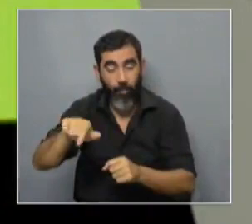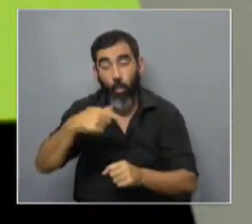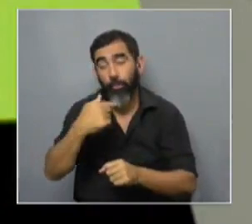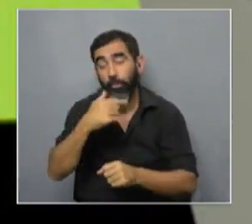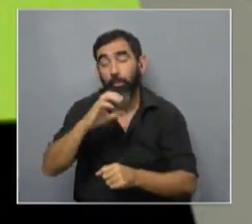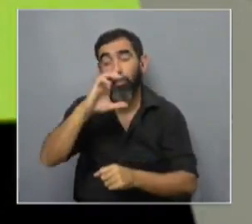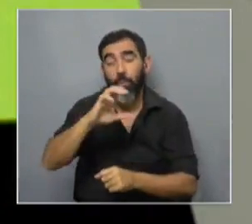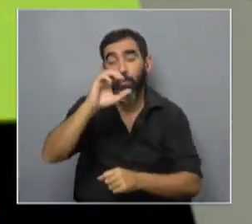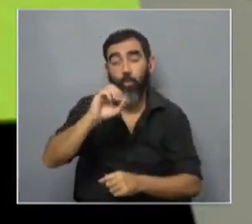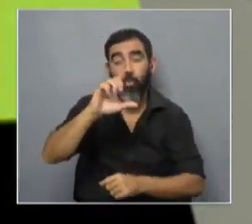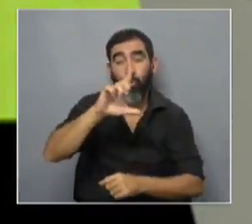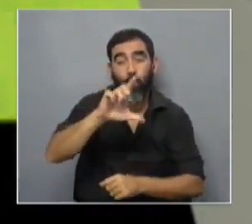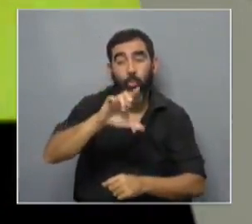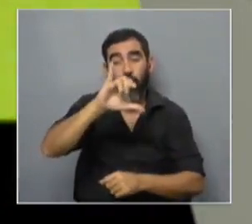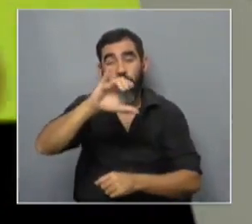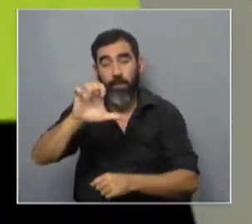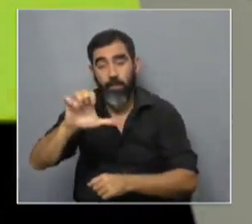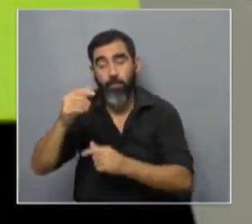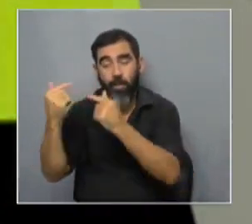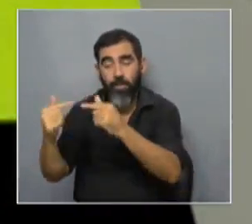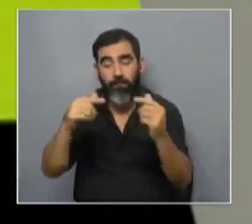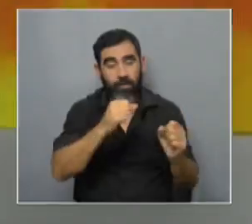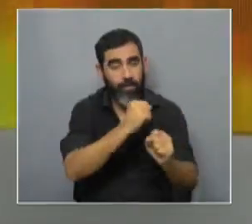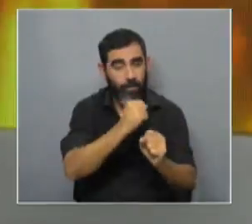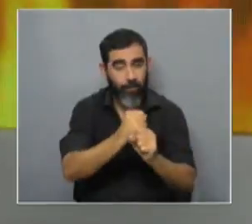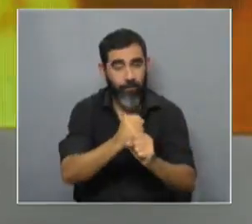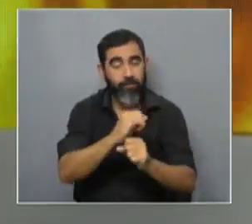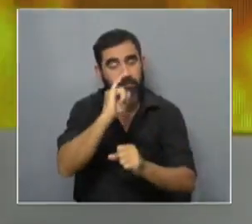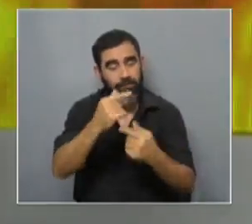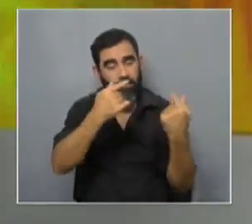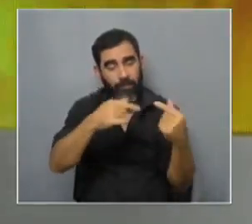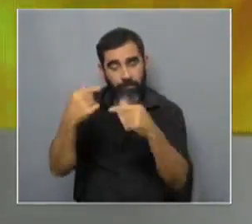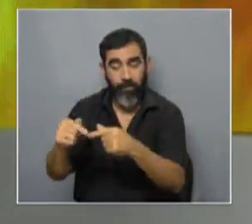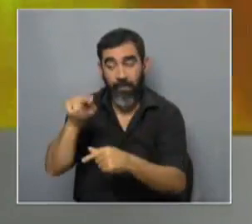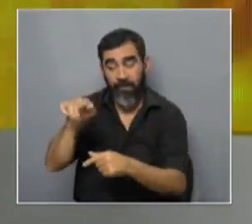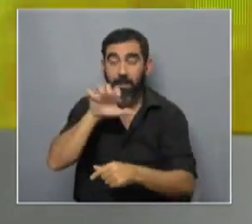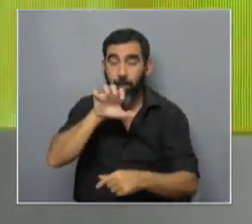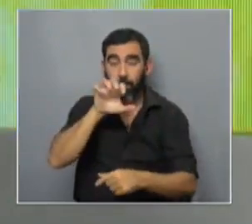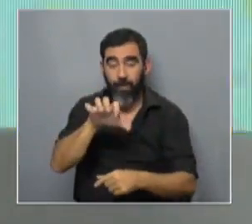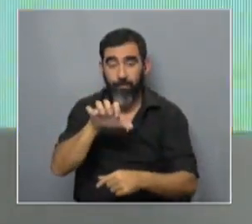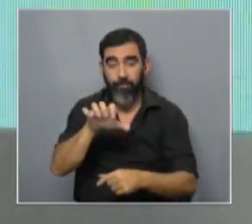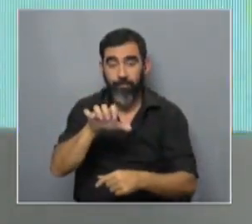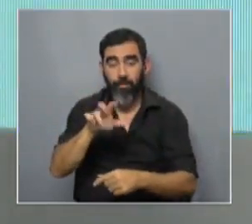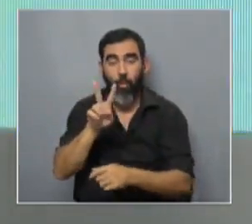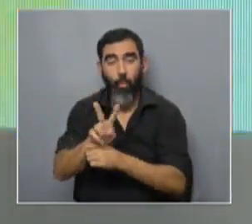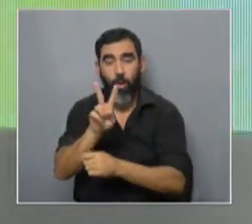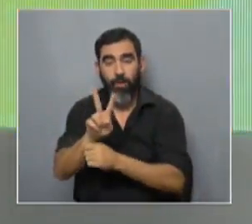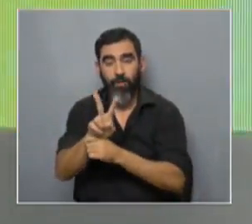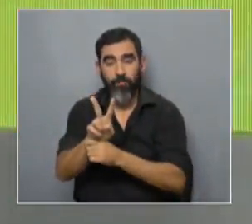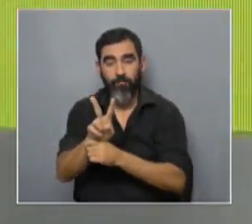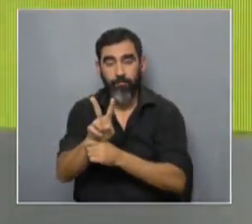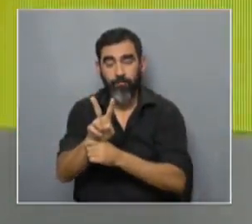más conocida pero uno y otro hacen cosas distintas diferentes de hecho los maremanos son como se llaman los perros de guarda